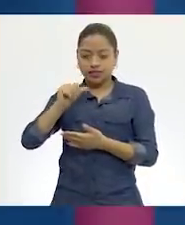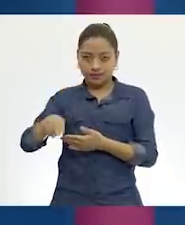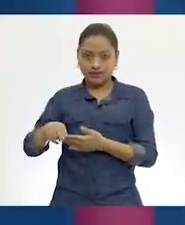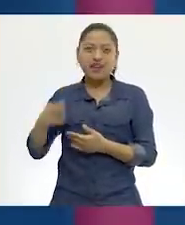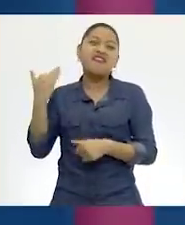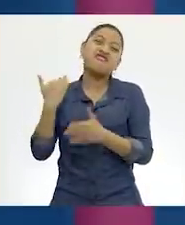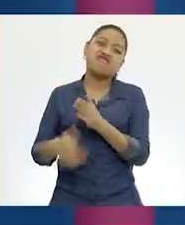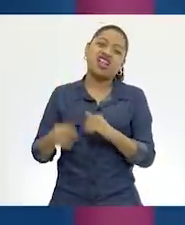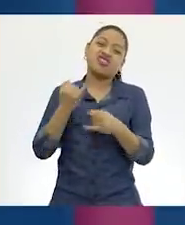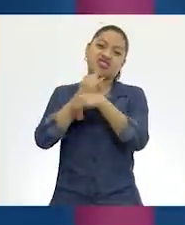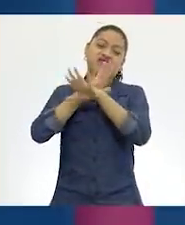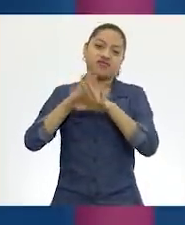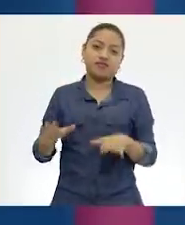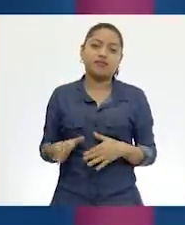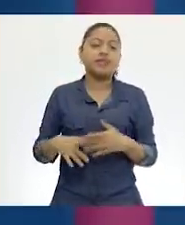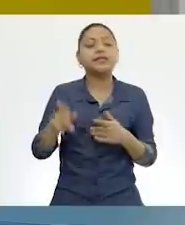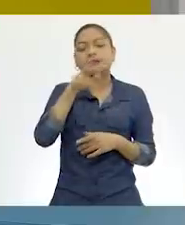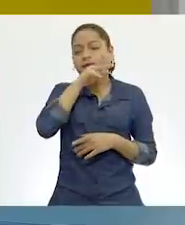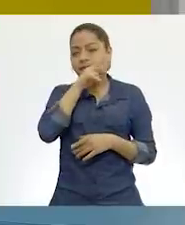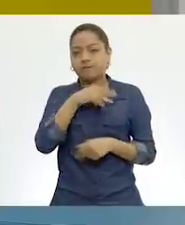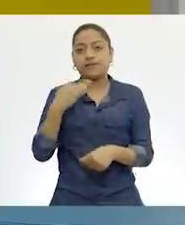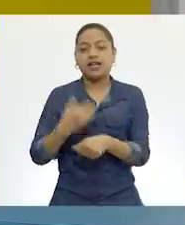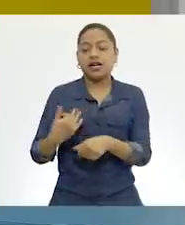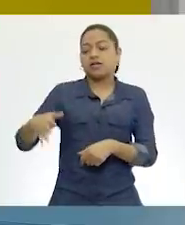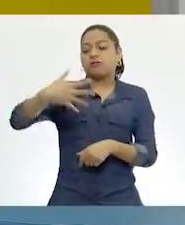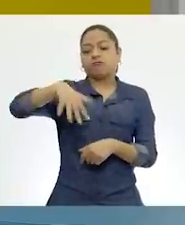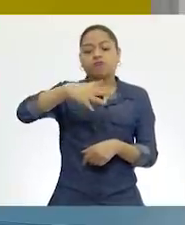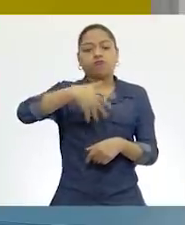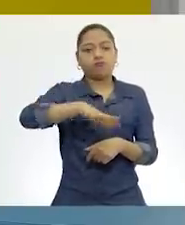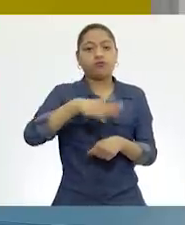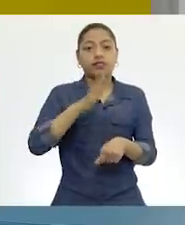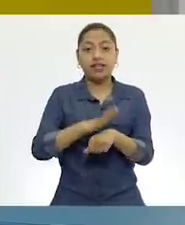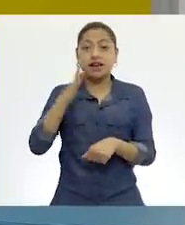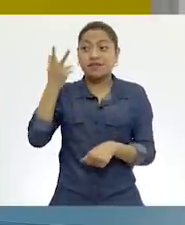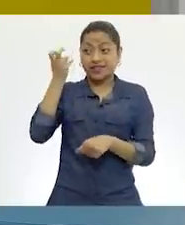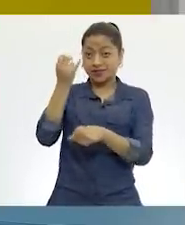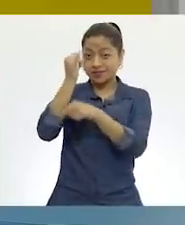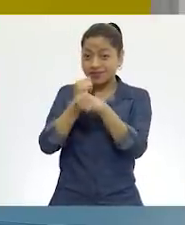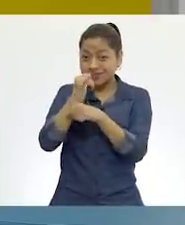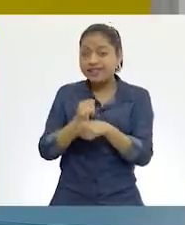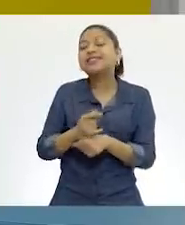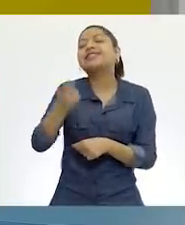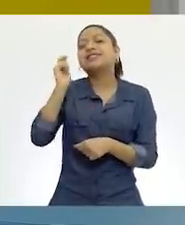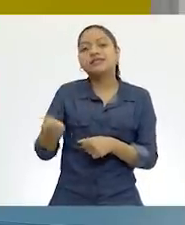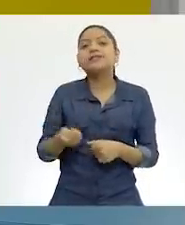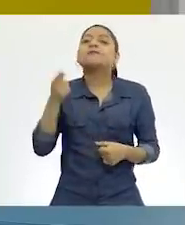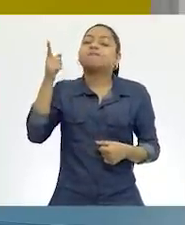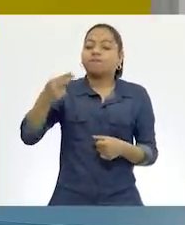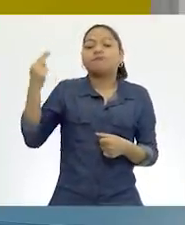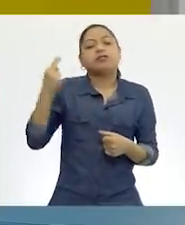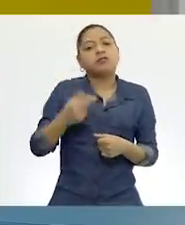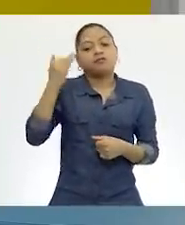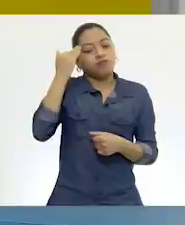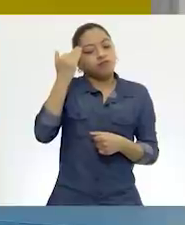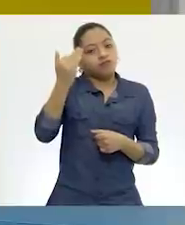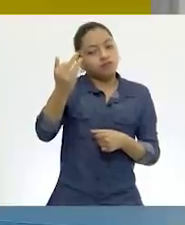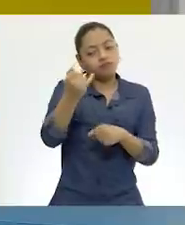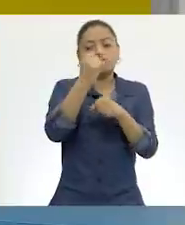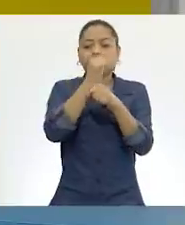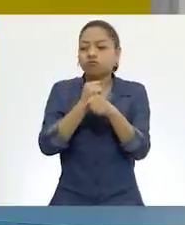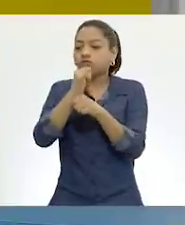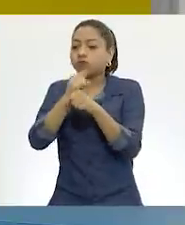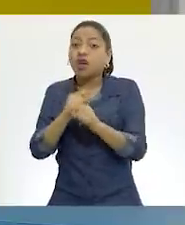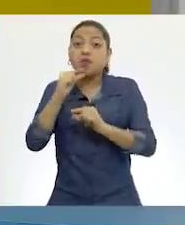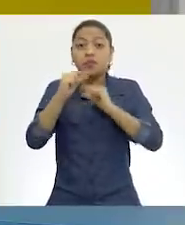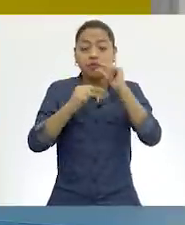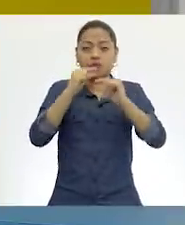No te preocupes, María, vamos a seguir buscando porque precisamente la investigación requiere de eso, es una tarea que te va a llevar tiempo, pero poco